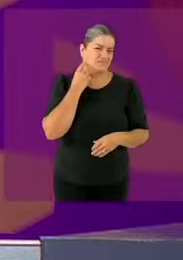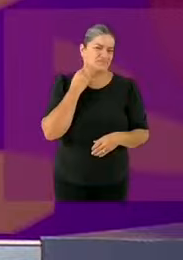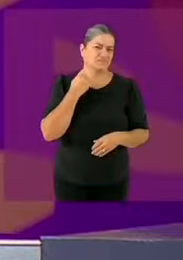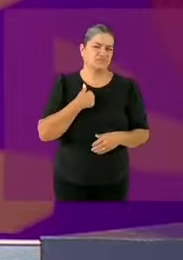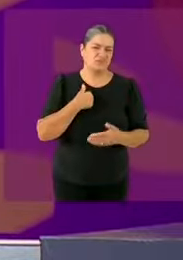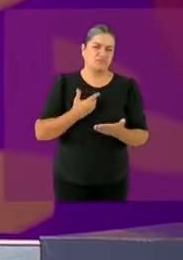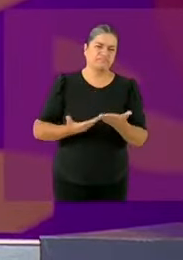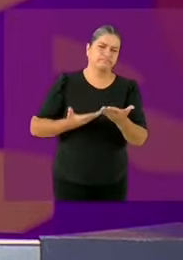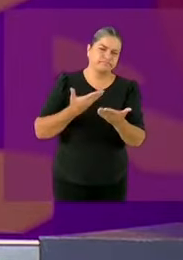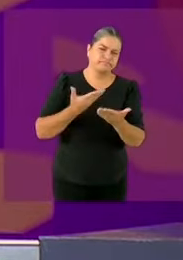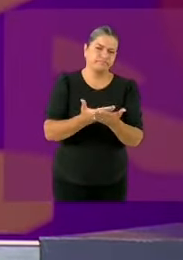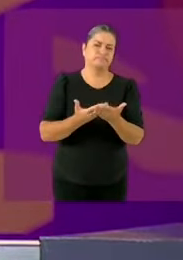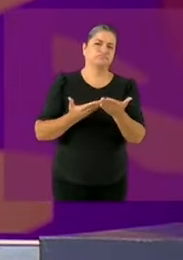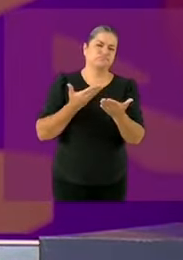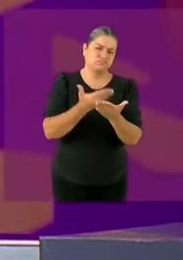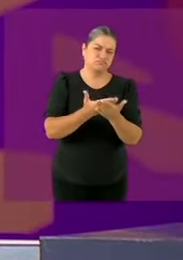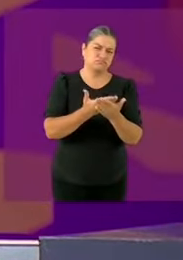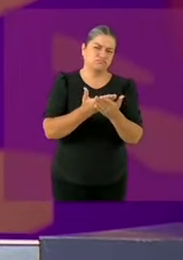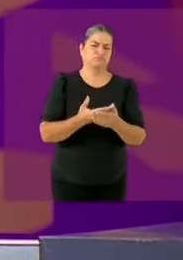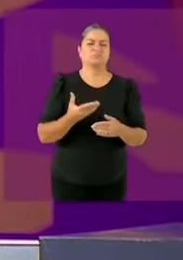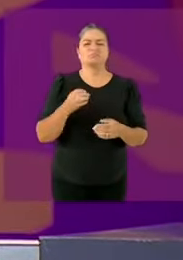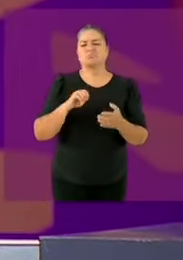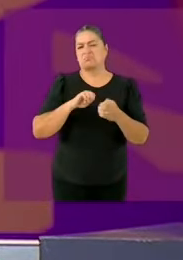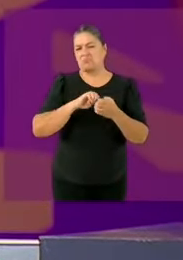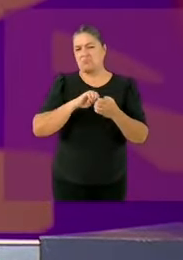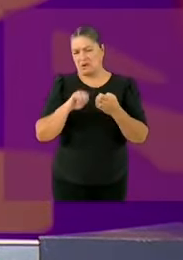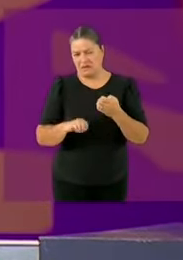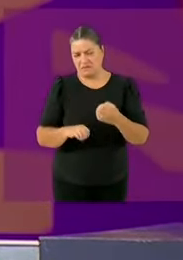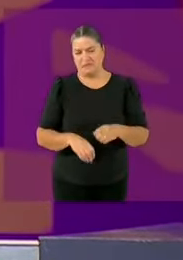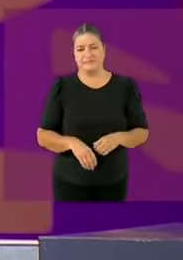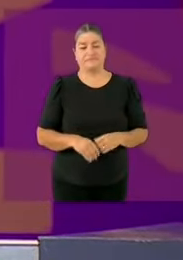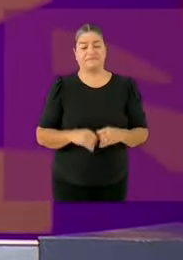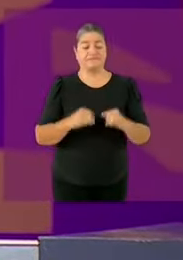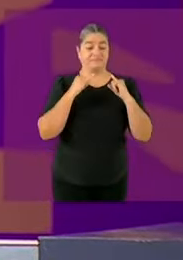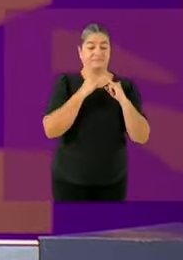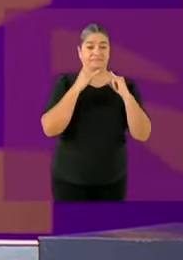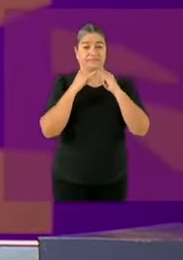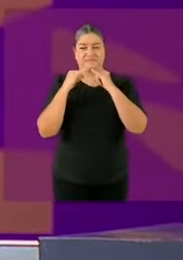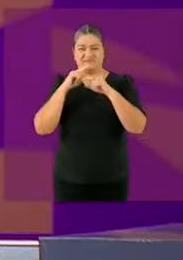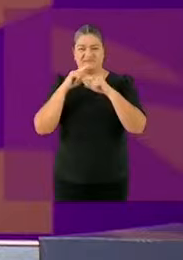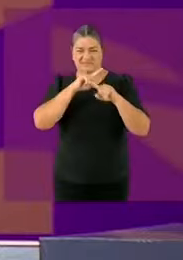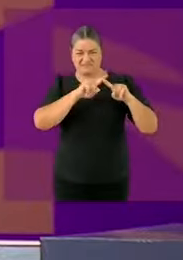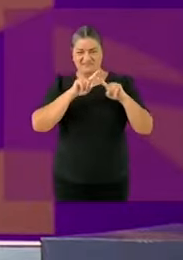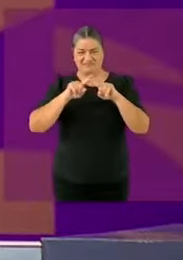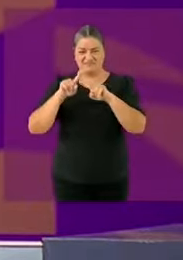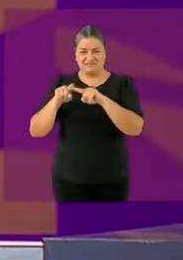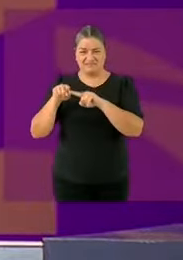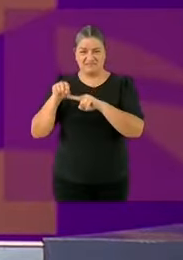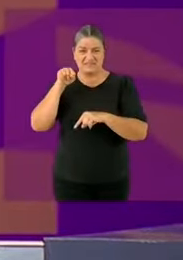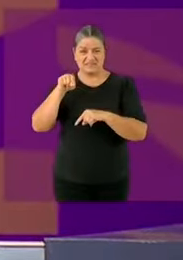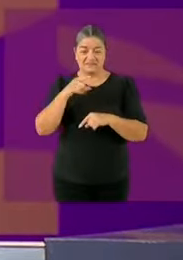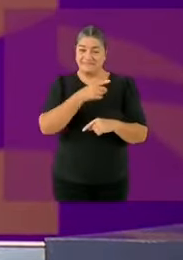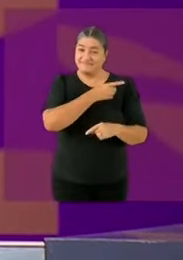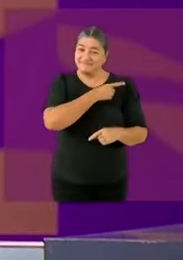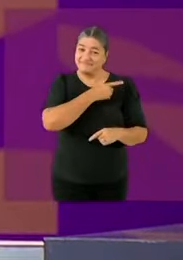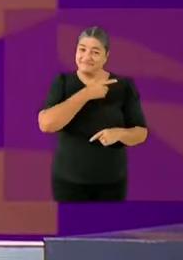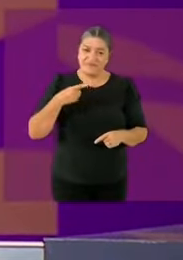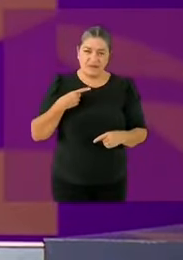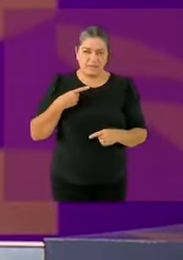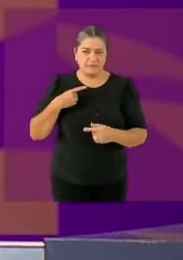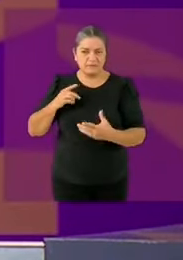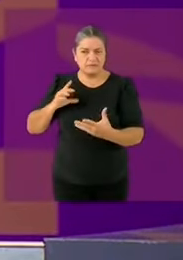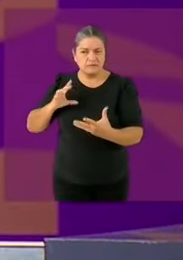empresas para estatales actúen con transparencia y eficiencia para investigarlas, para que tengan rendición de cuentas. Una ley de resultados